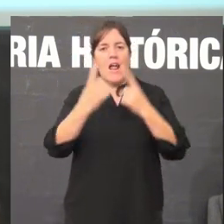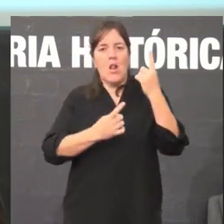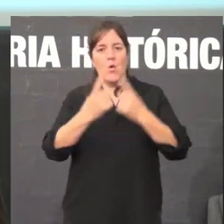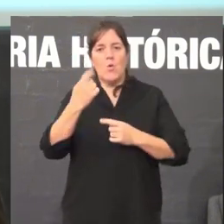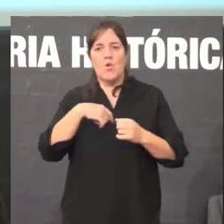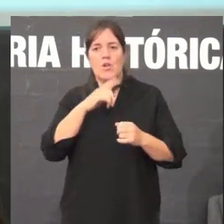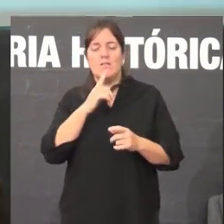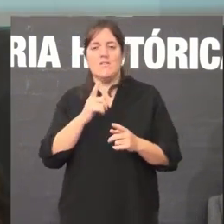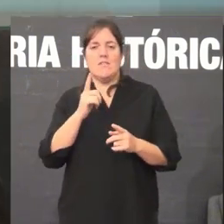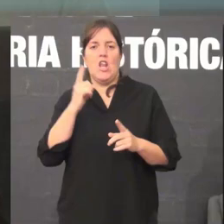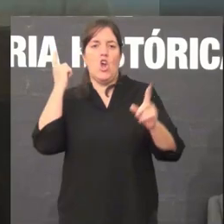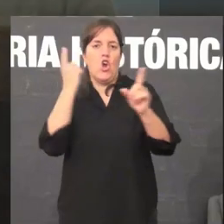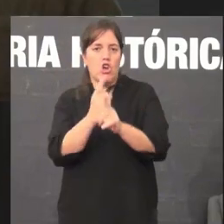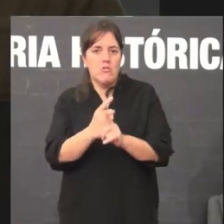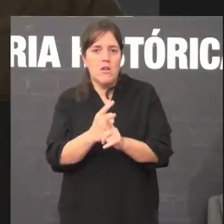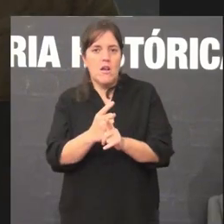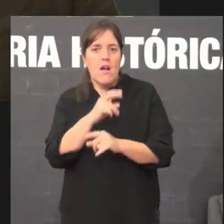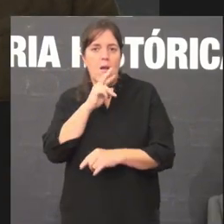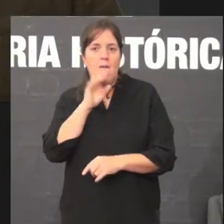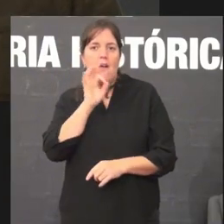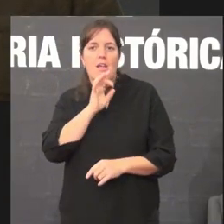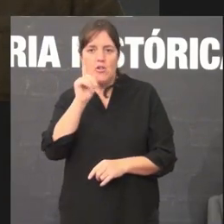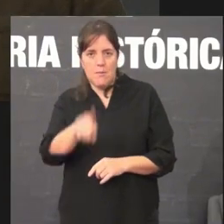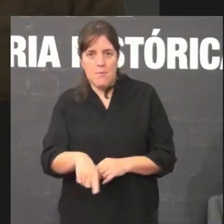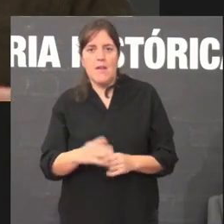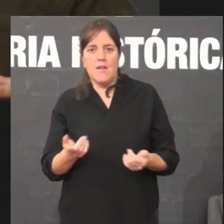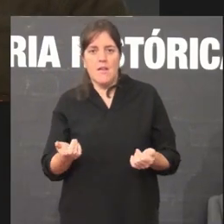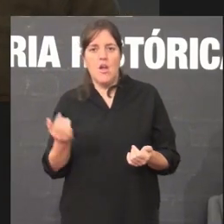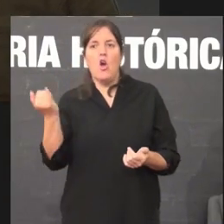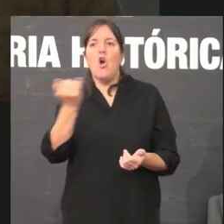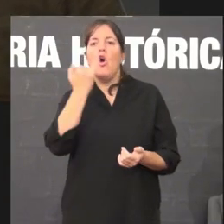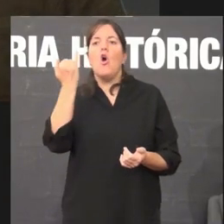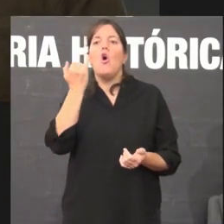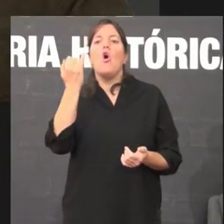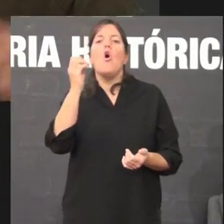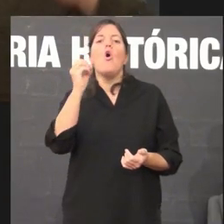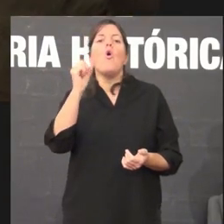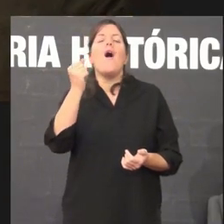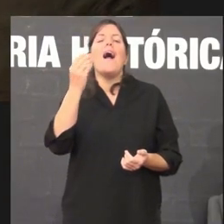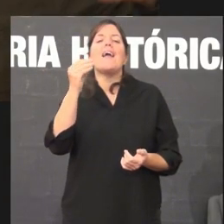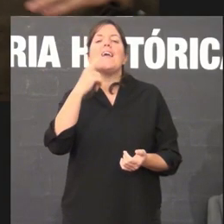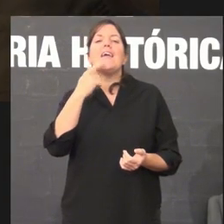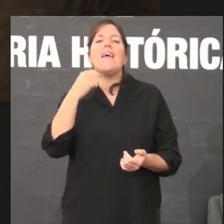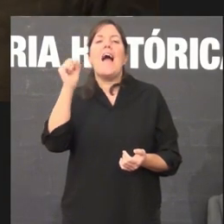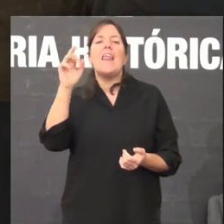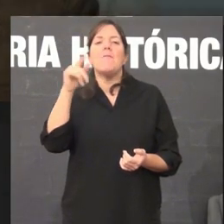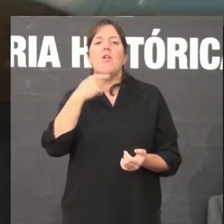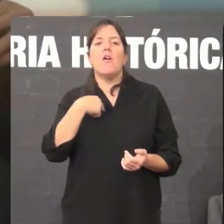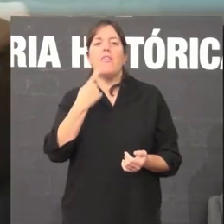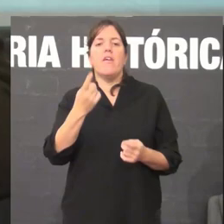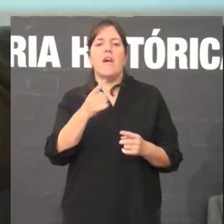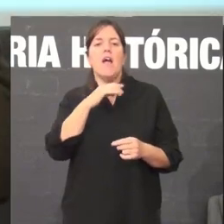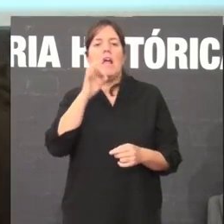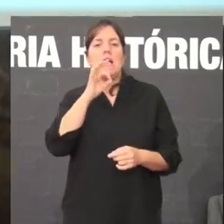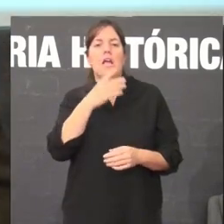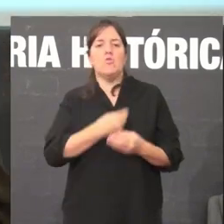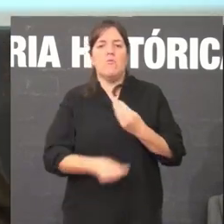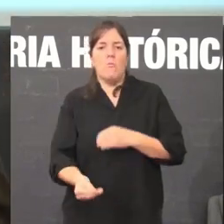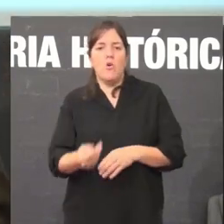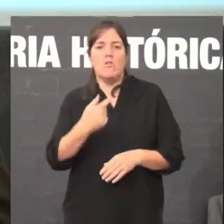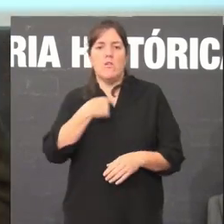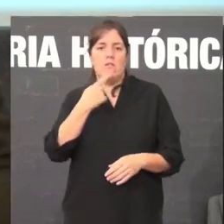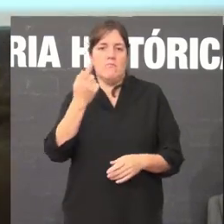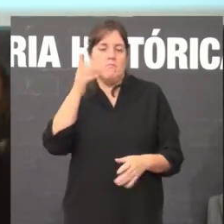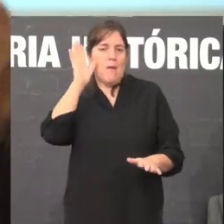começo do XX máis terríveis falaban galego Joaquín de Arevalo que o galego é un aborto de siglo ou seja di barbaridades